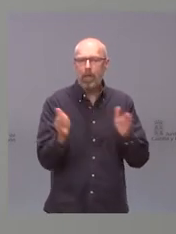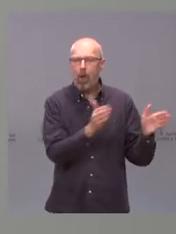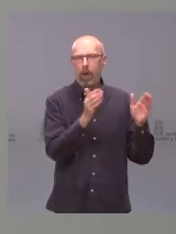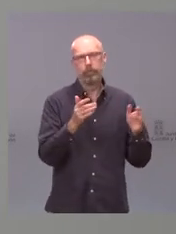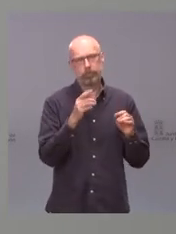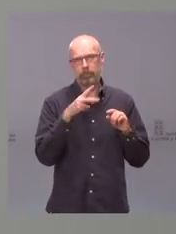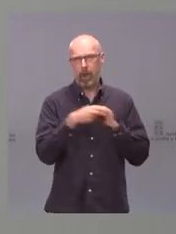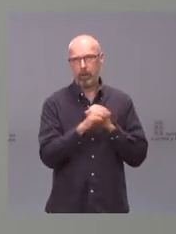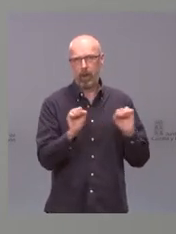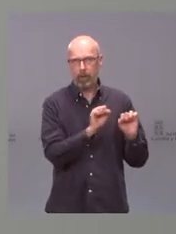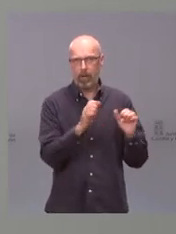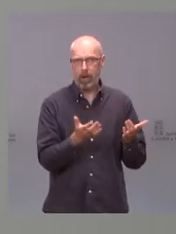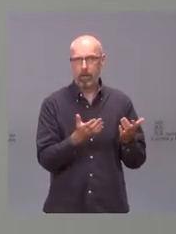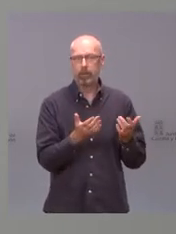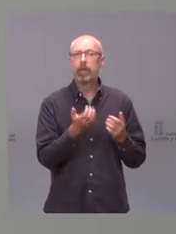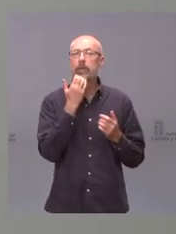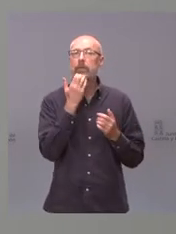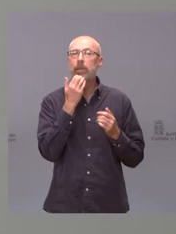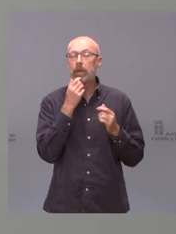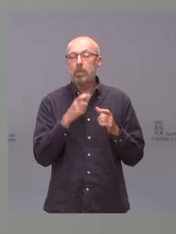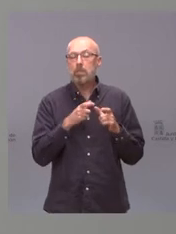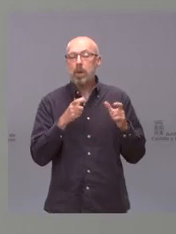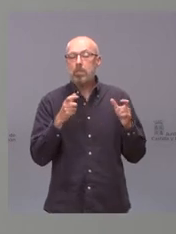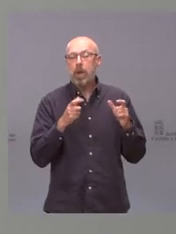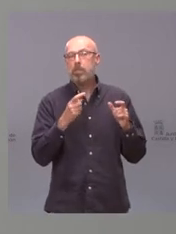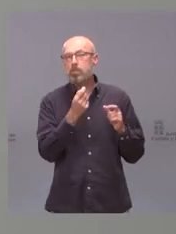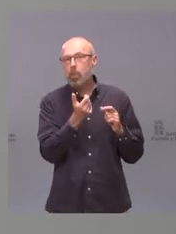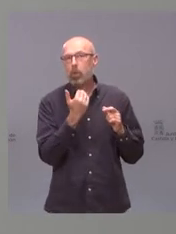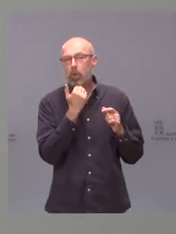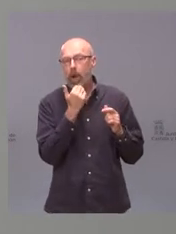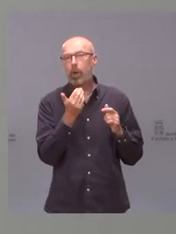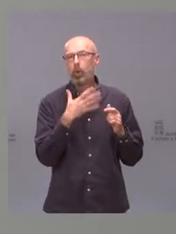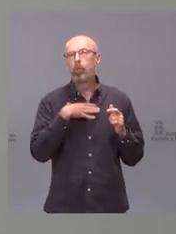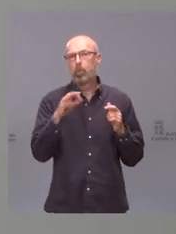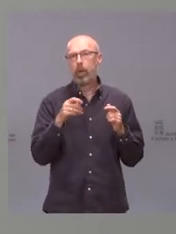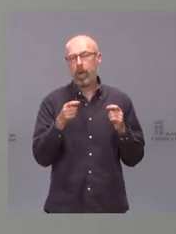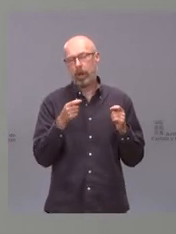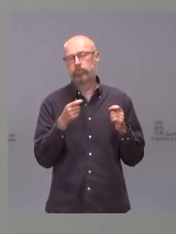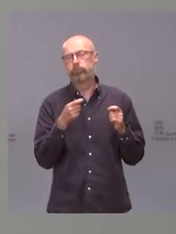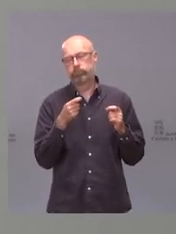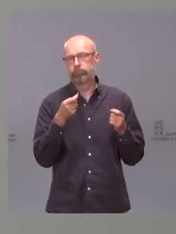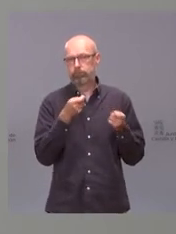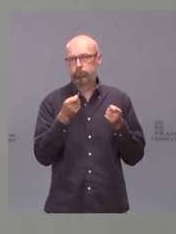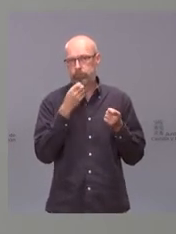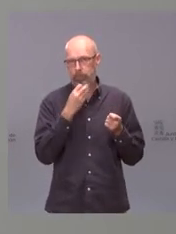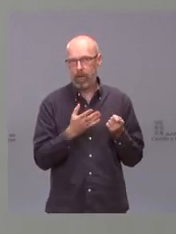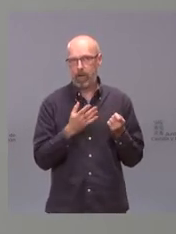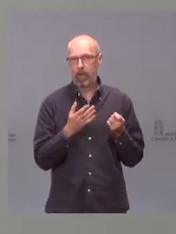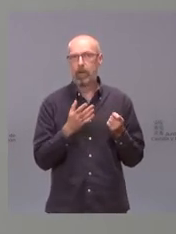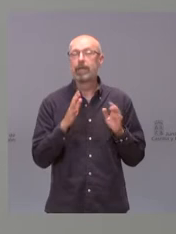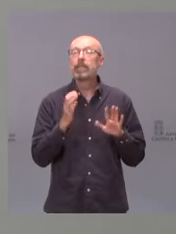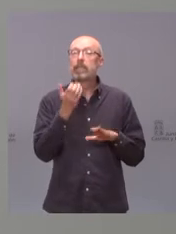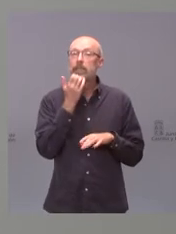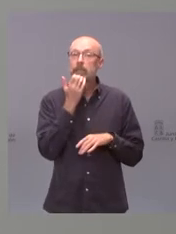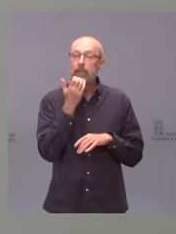crecimiento, pero es un crecimiento sostenido, bajito, pues evidentemente podremos contrastarlo. Pero queremos recordar que a mayor número